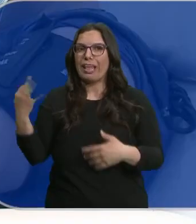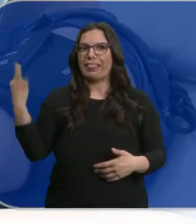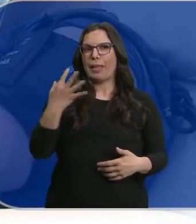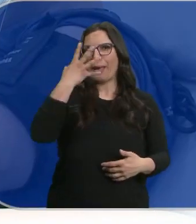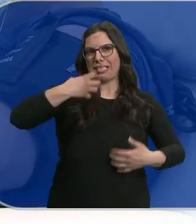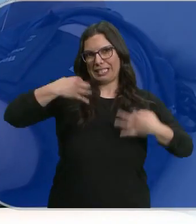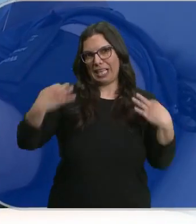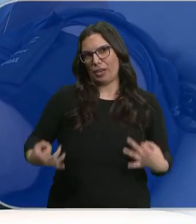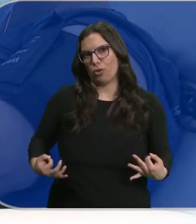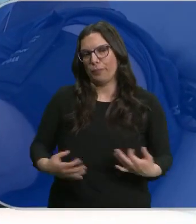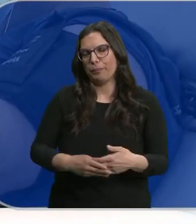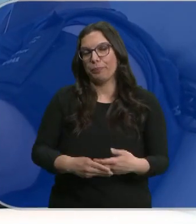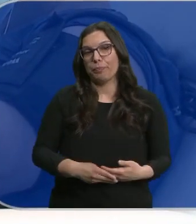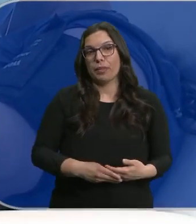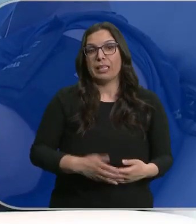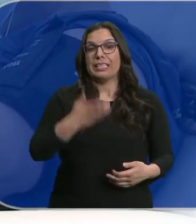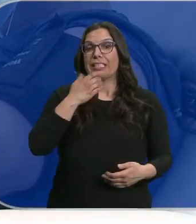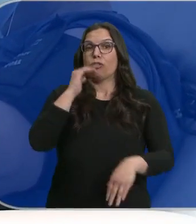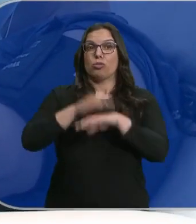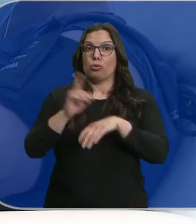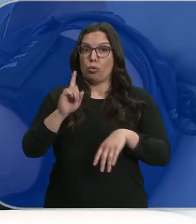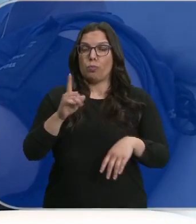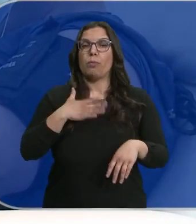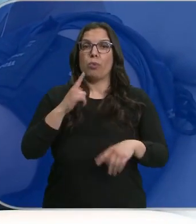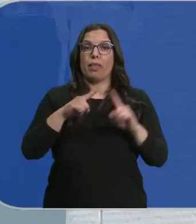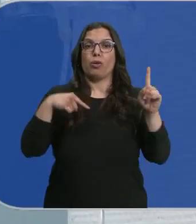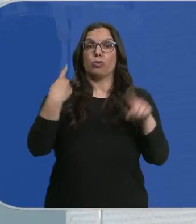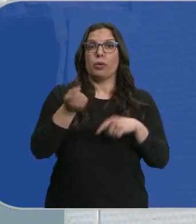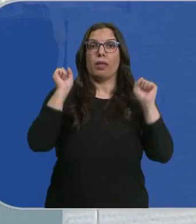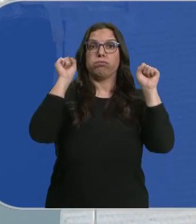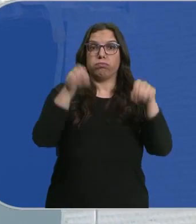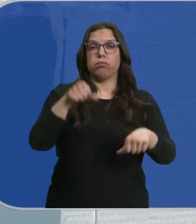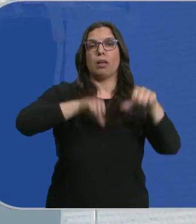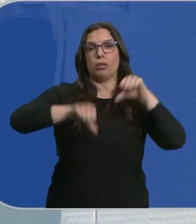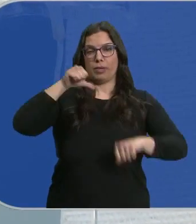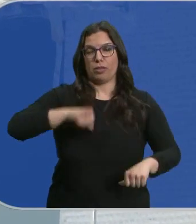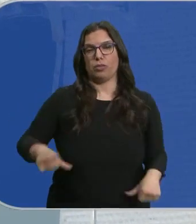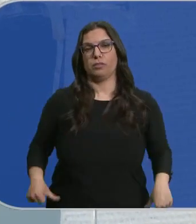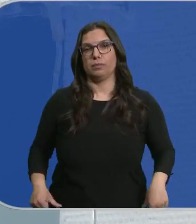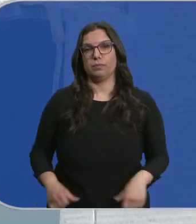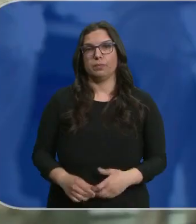se deben tomar muy en serio, ya que si esto no se cumple, se pueden llegar a retrasar algunas operaciones.